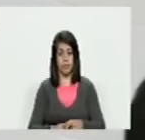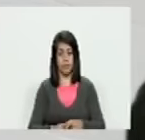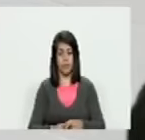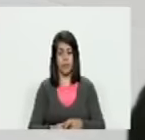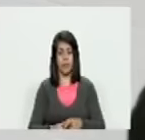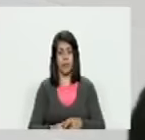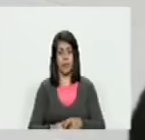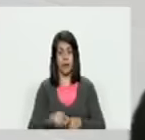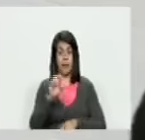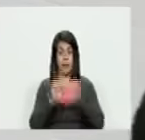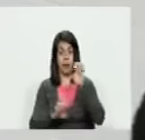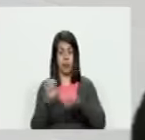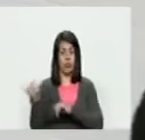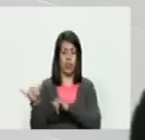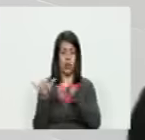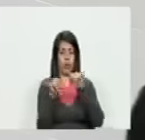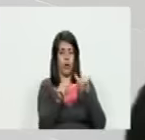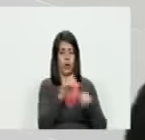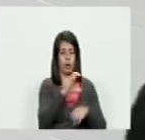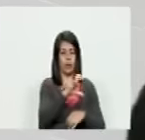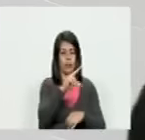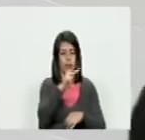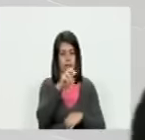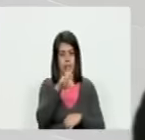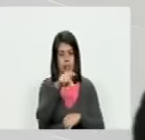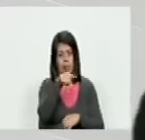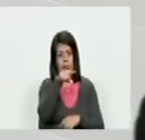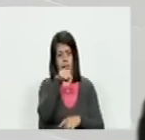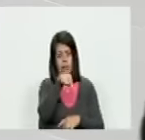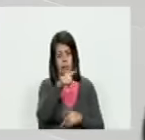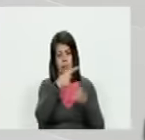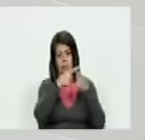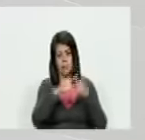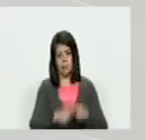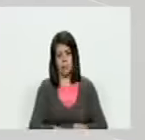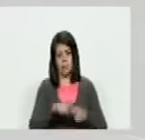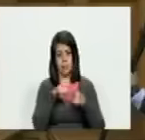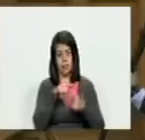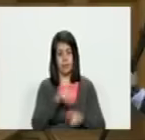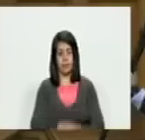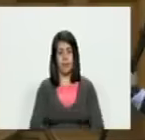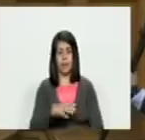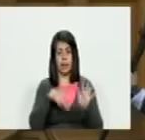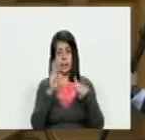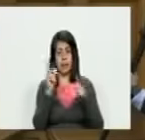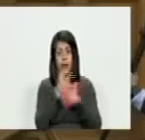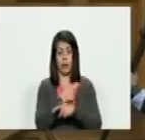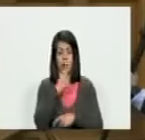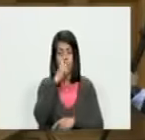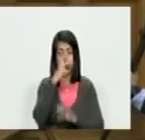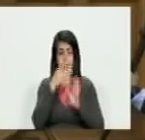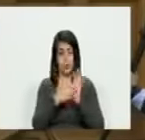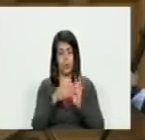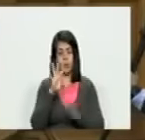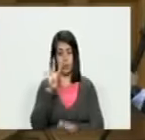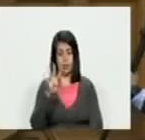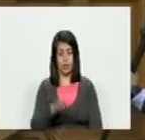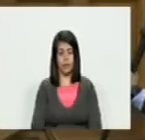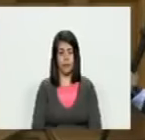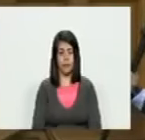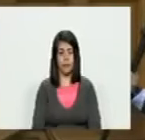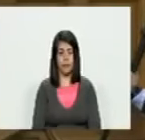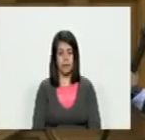del peritaje coincidía exactamente con el resultado de la elección del 15 de agosto del año 2004